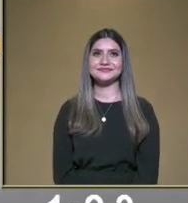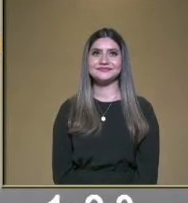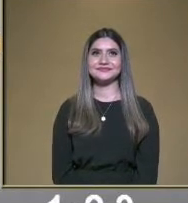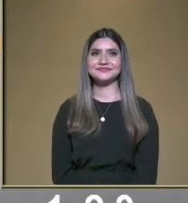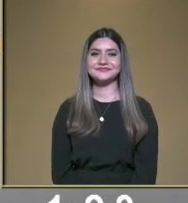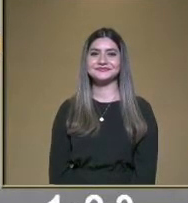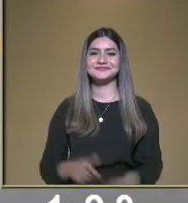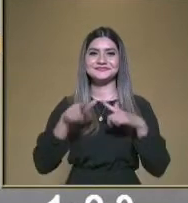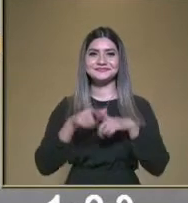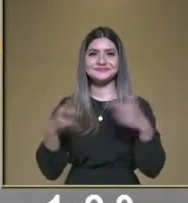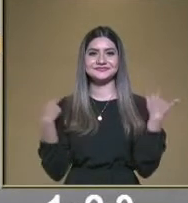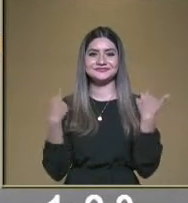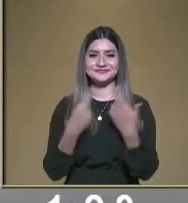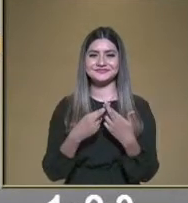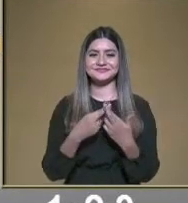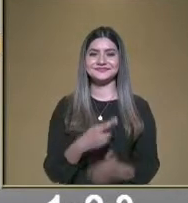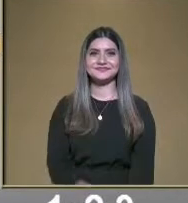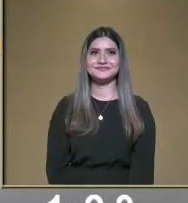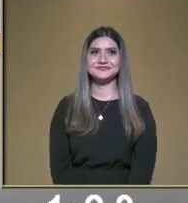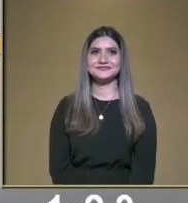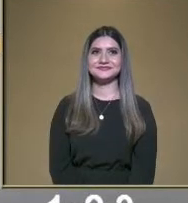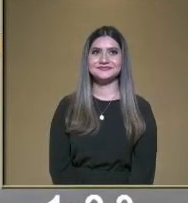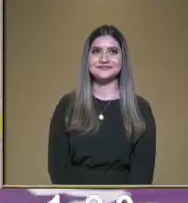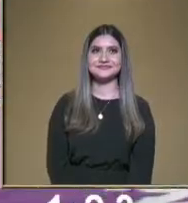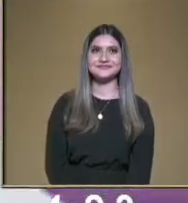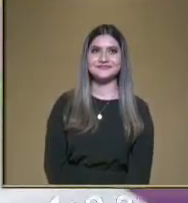del maestro Rosalino. Bueno, apúyeme niños.